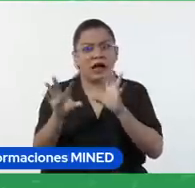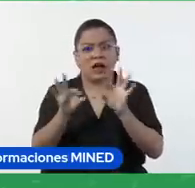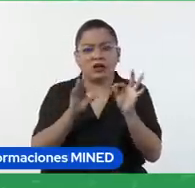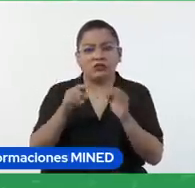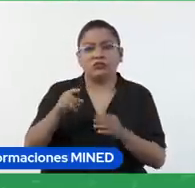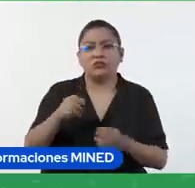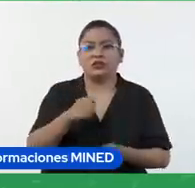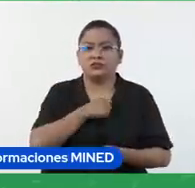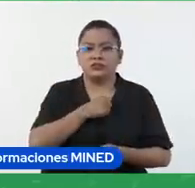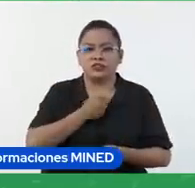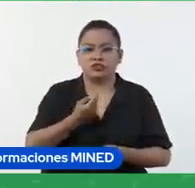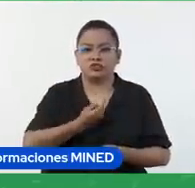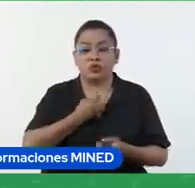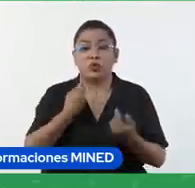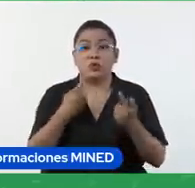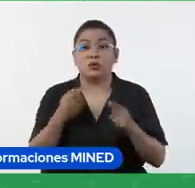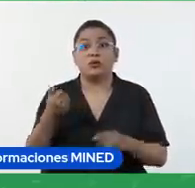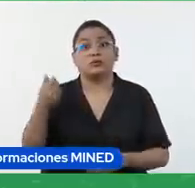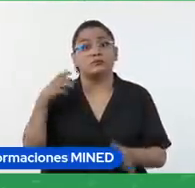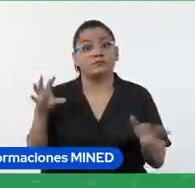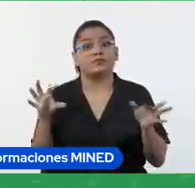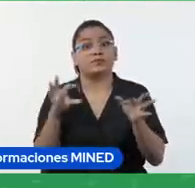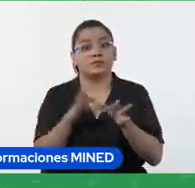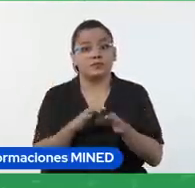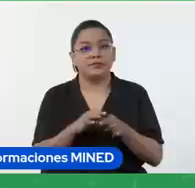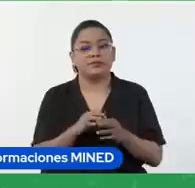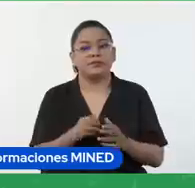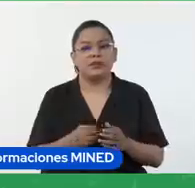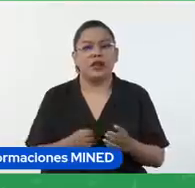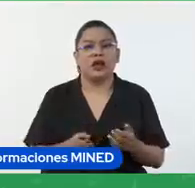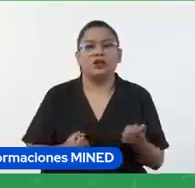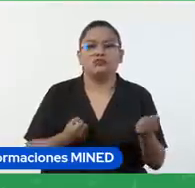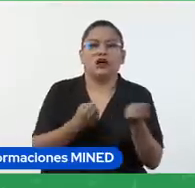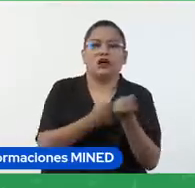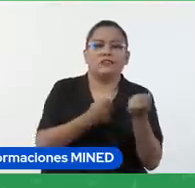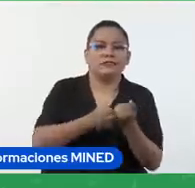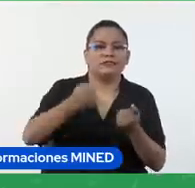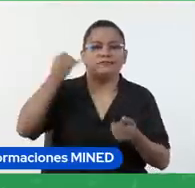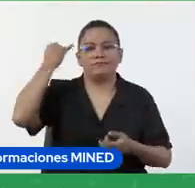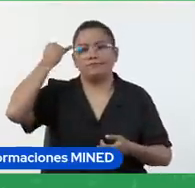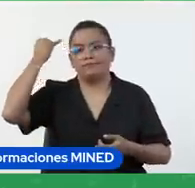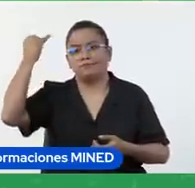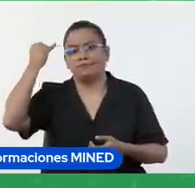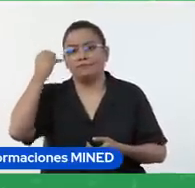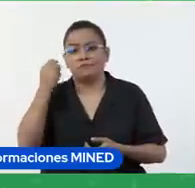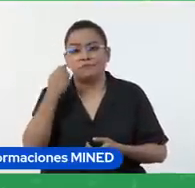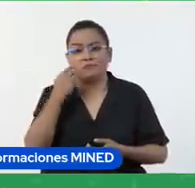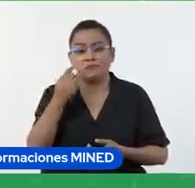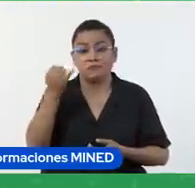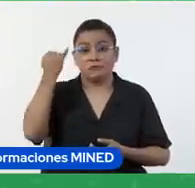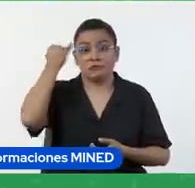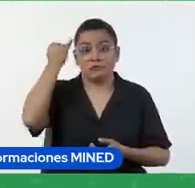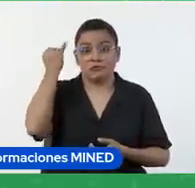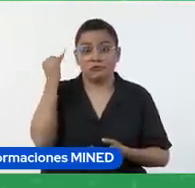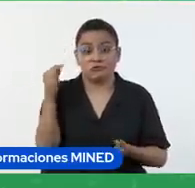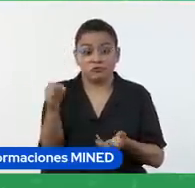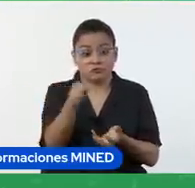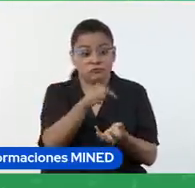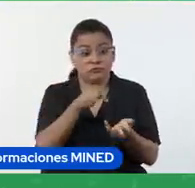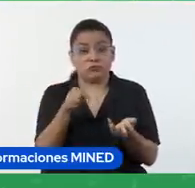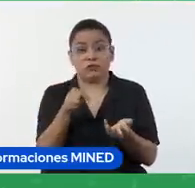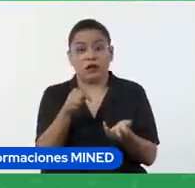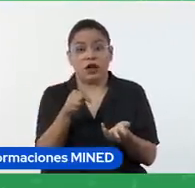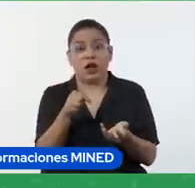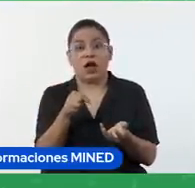pero qué importante es la colaboración aportar ideas ver cómo las ideas de todos nos